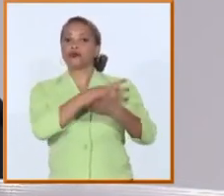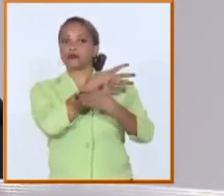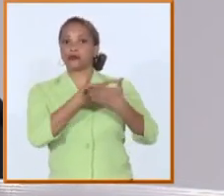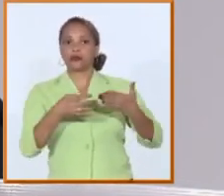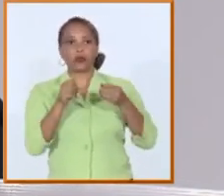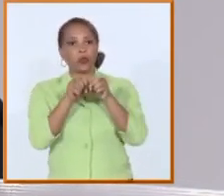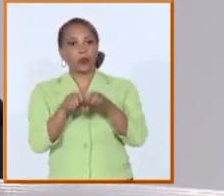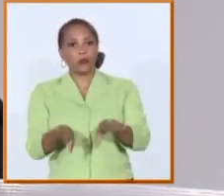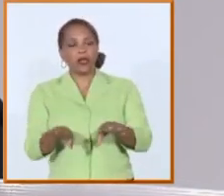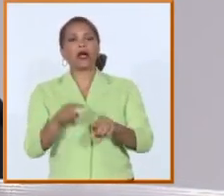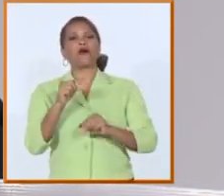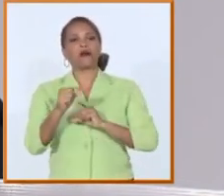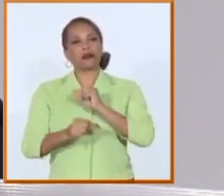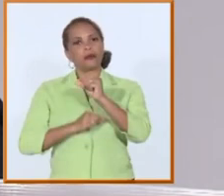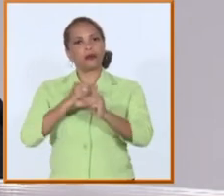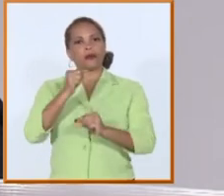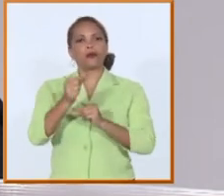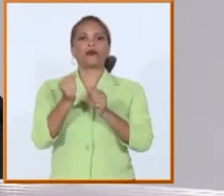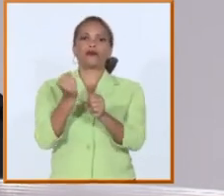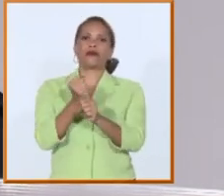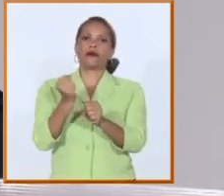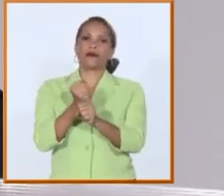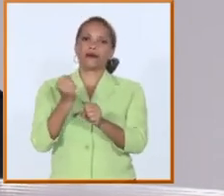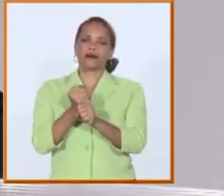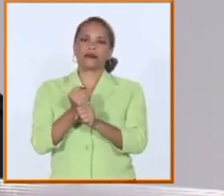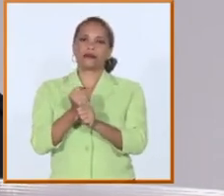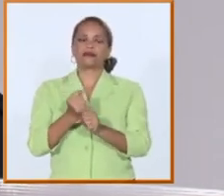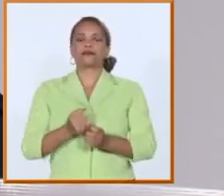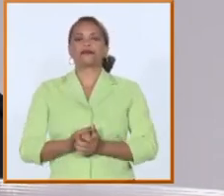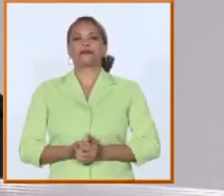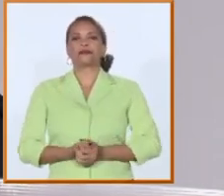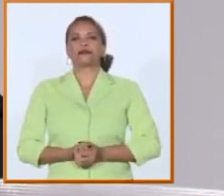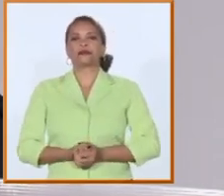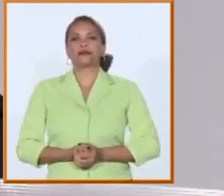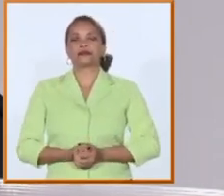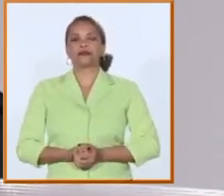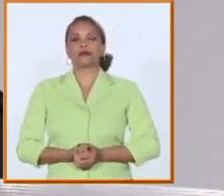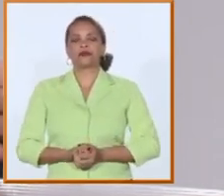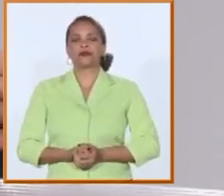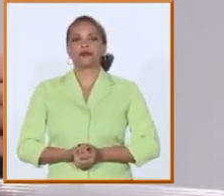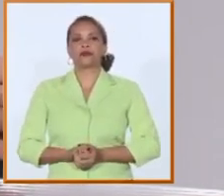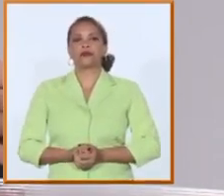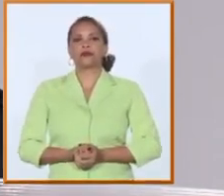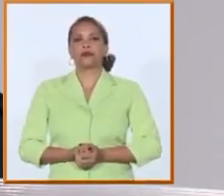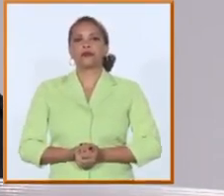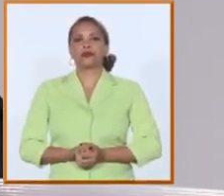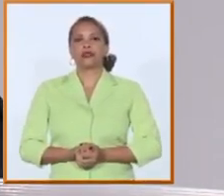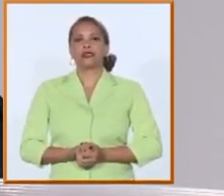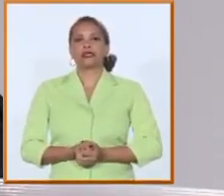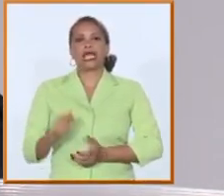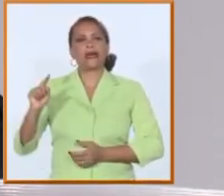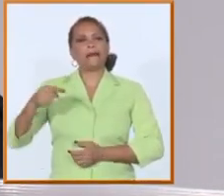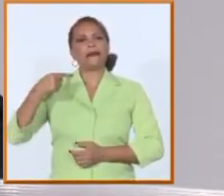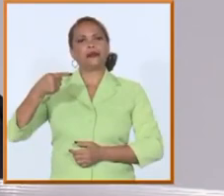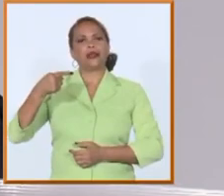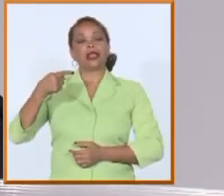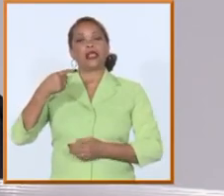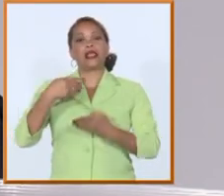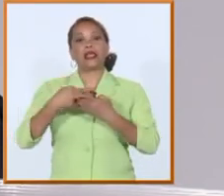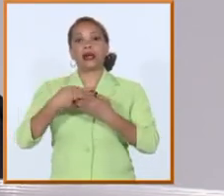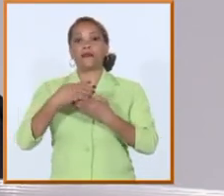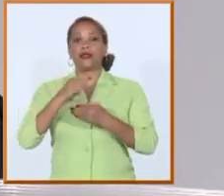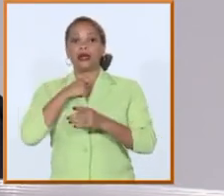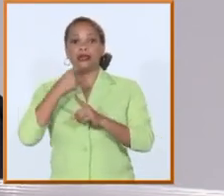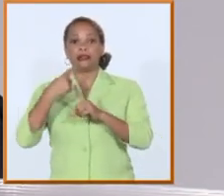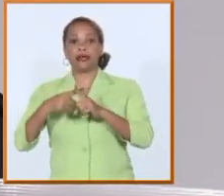por supuesto trabajando yo creo que en primer lugar bueno las pruebas de ingreso como ya comentábamos es